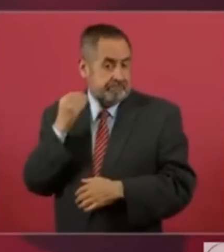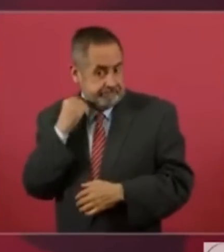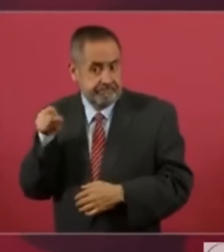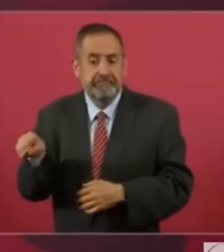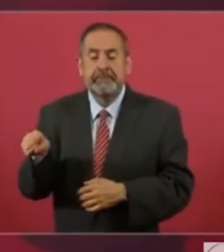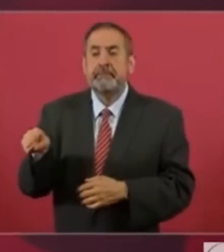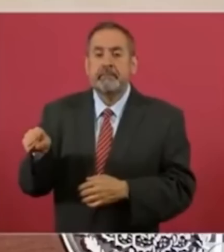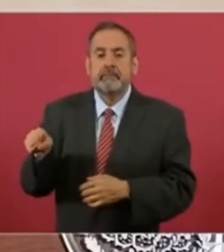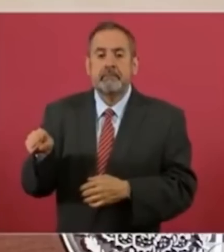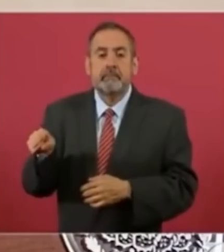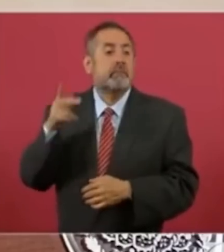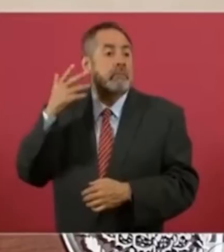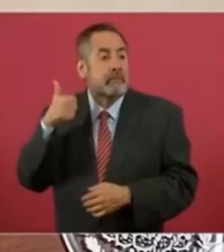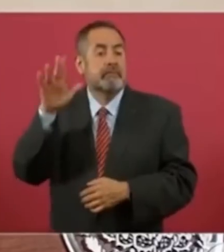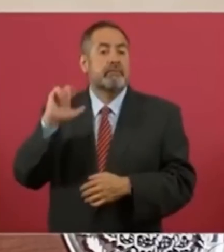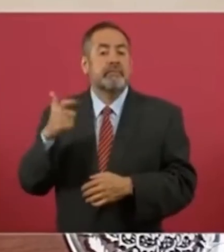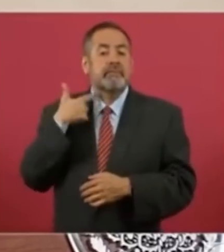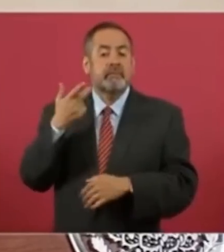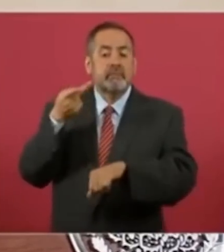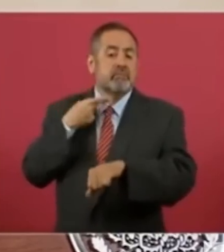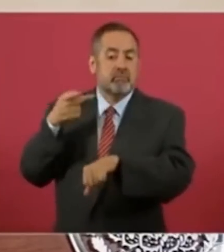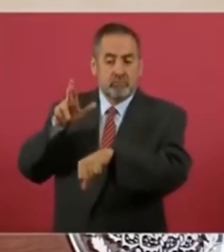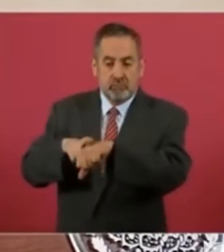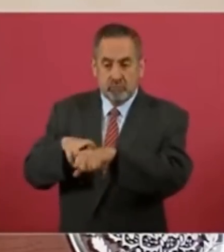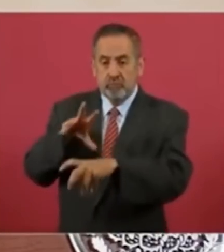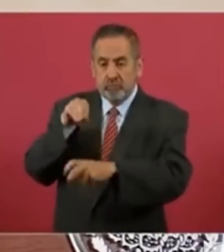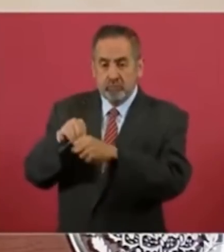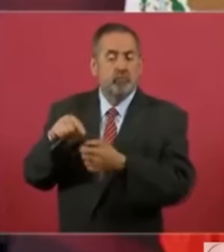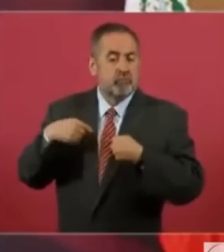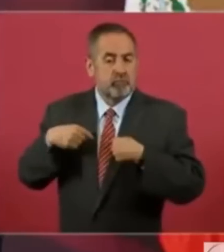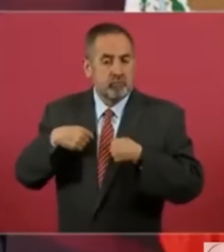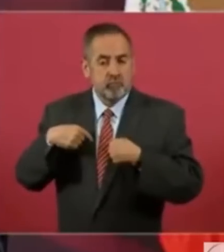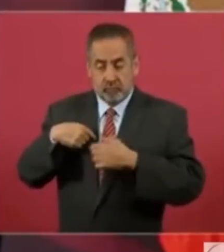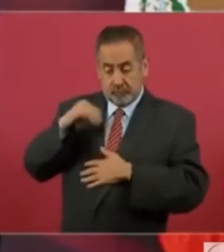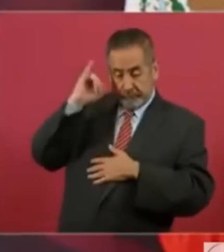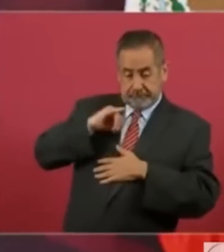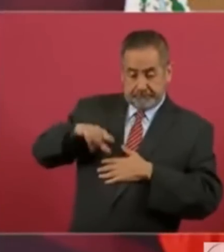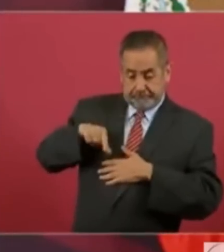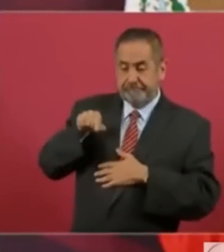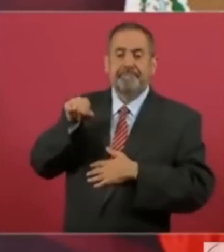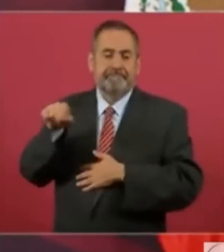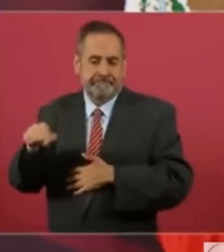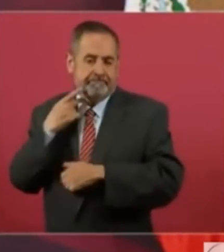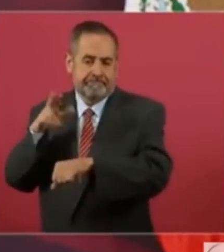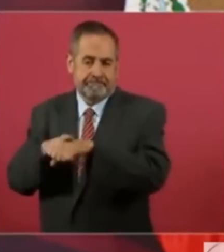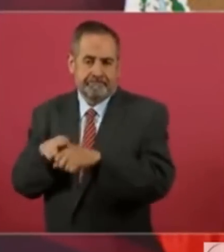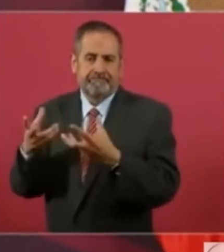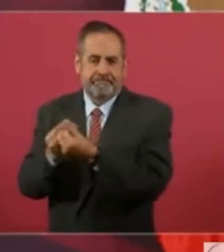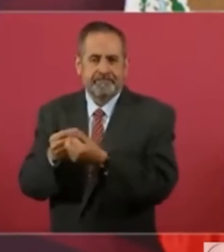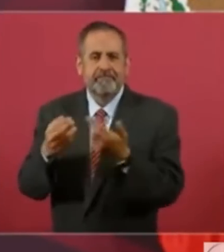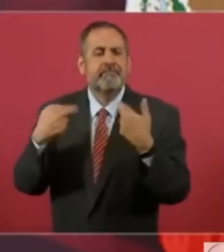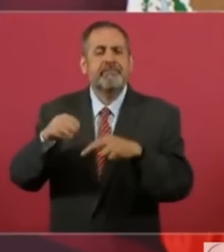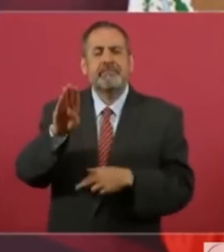fue procurador cuando yo fui jefe de gobierno, el